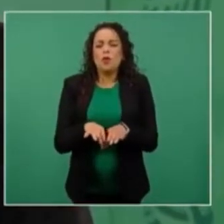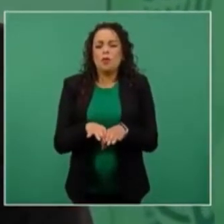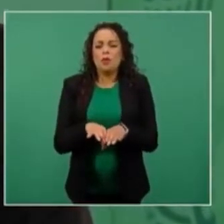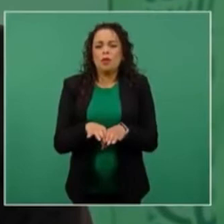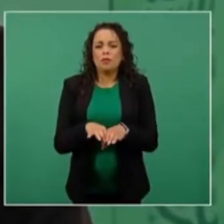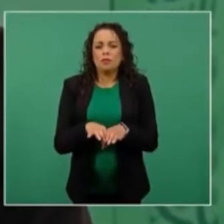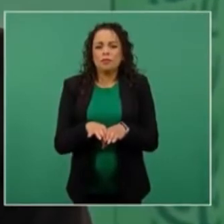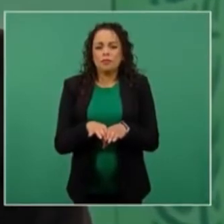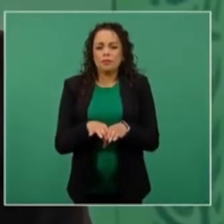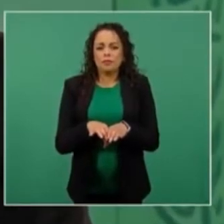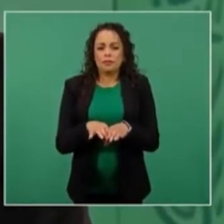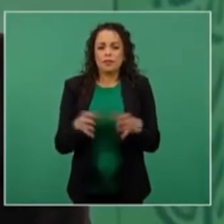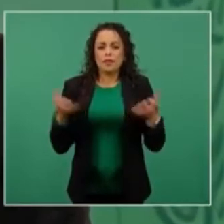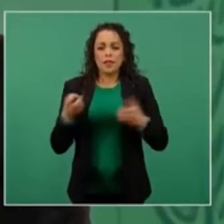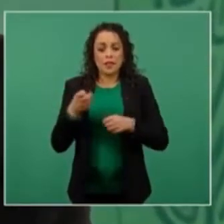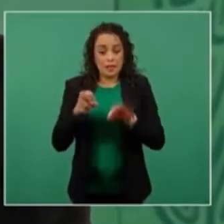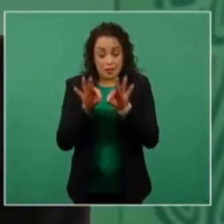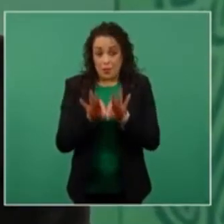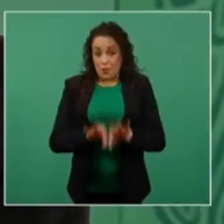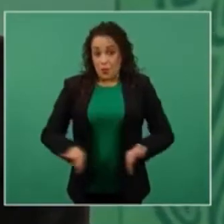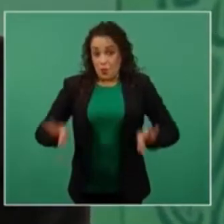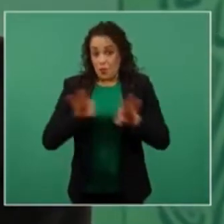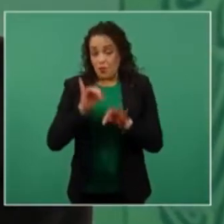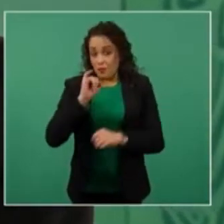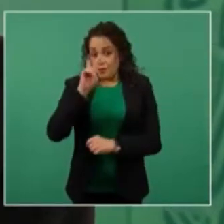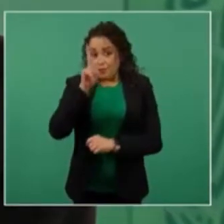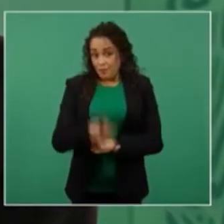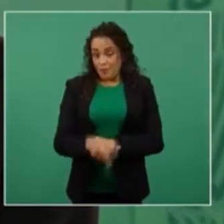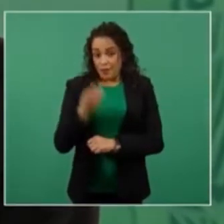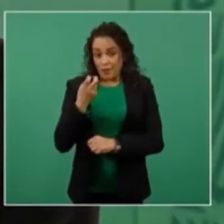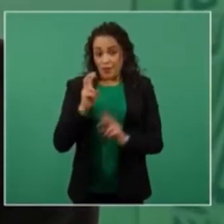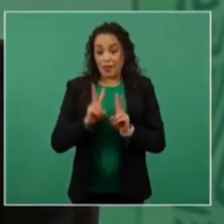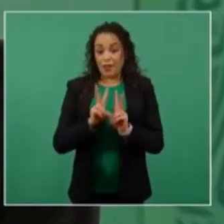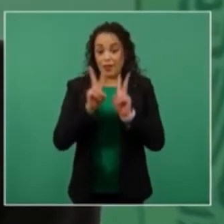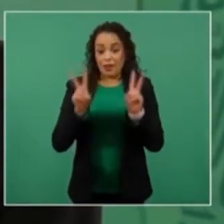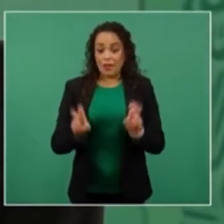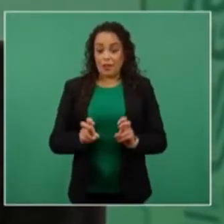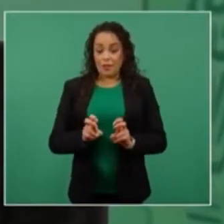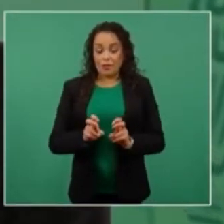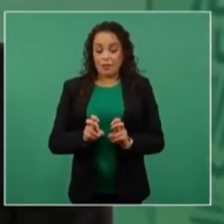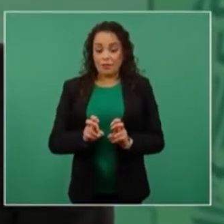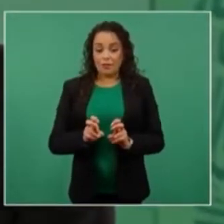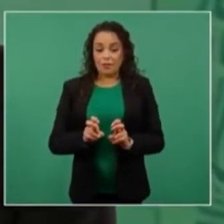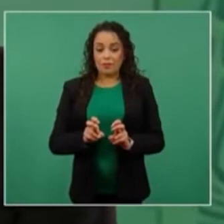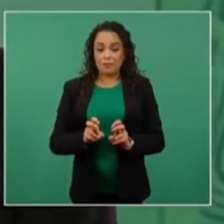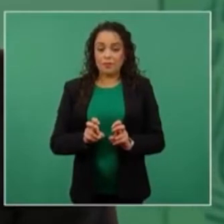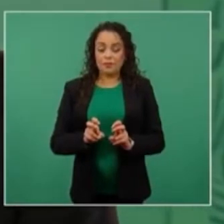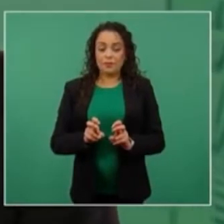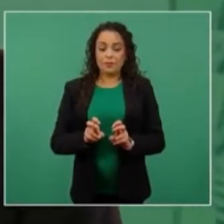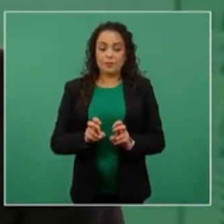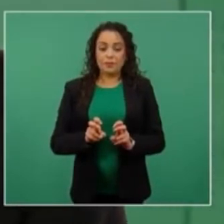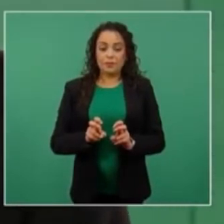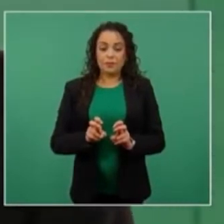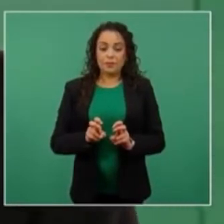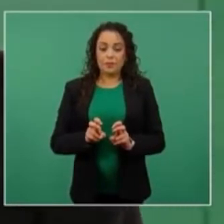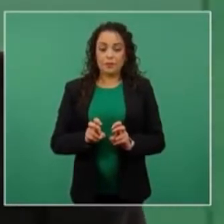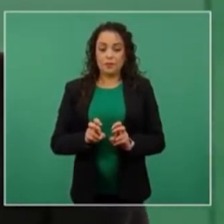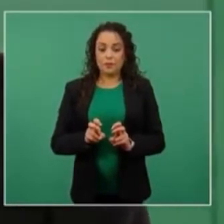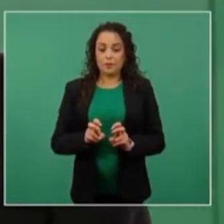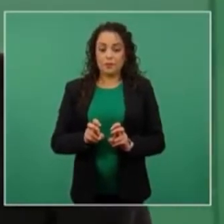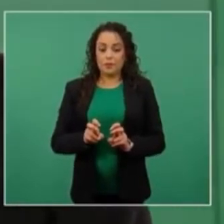importante, trascendente asunto prioritario,